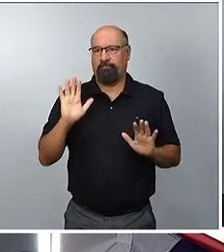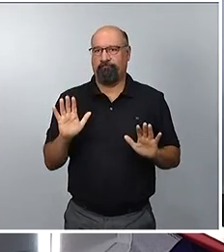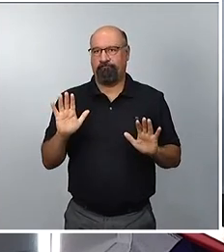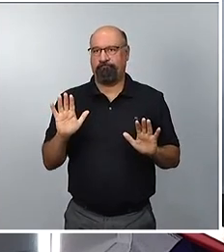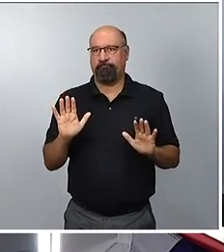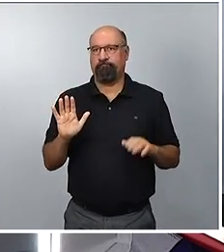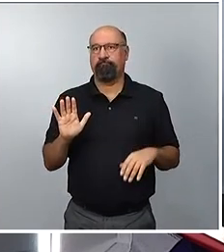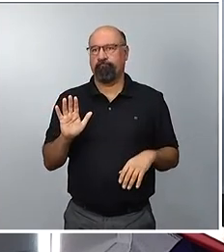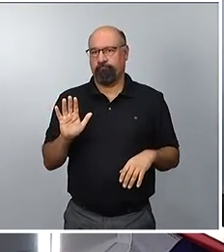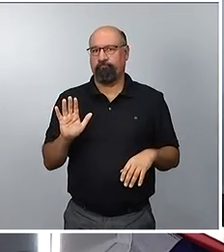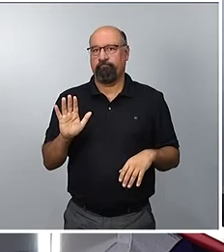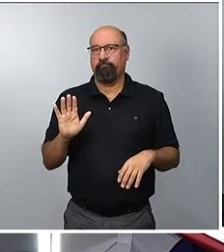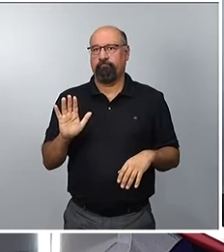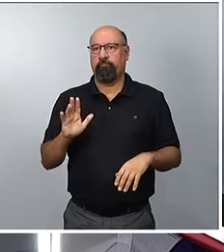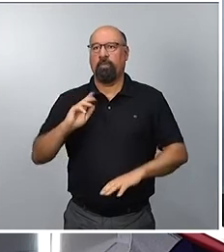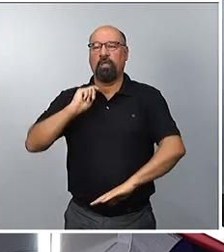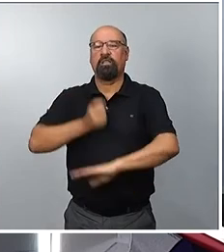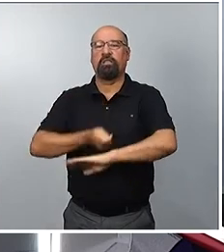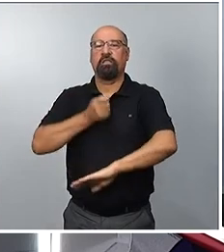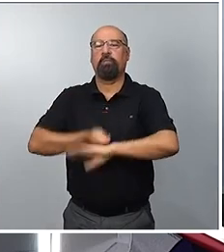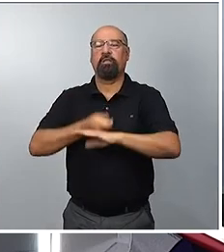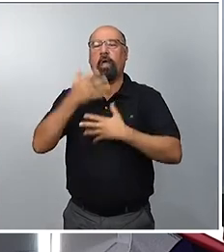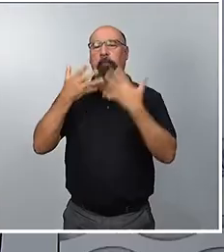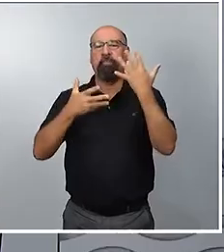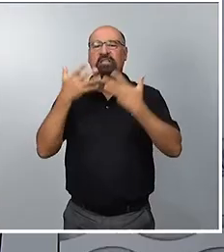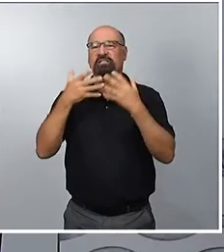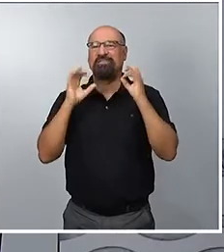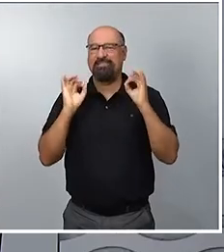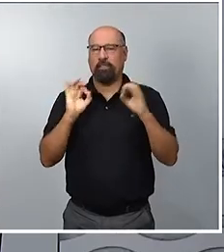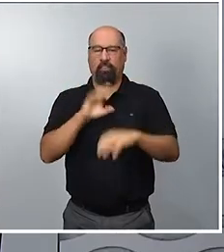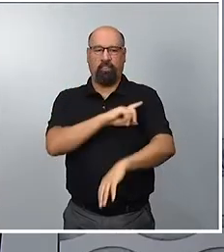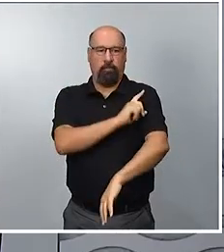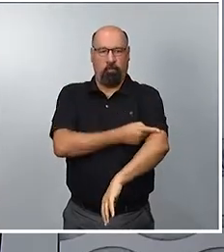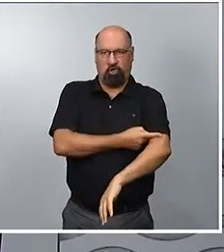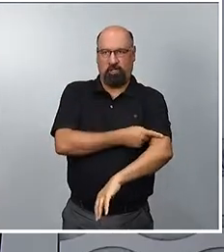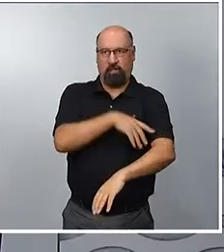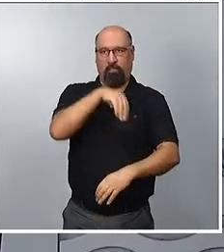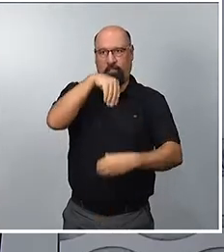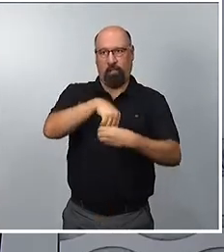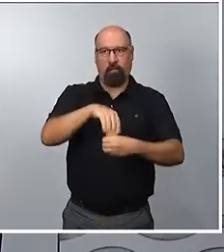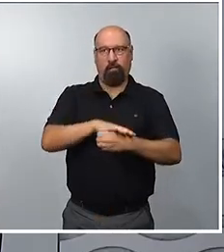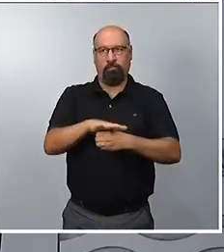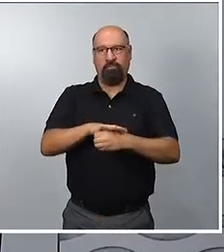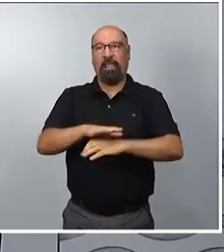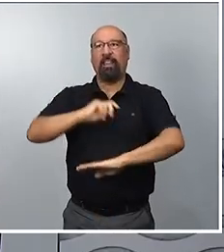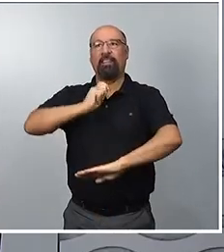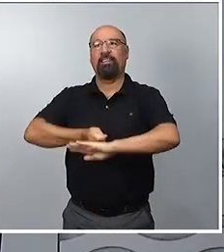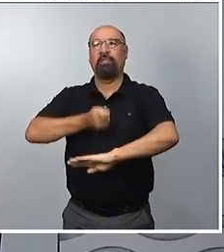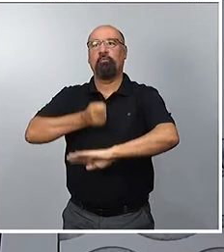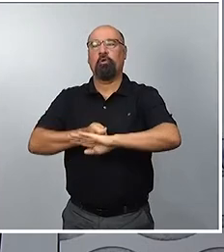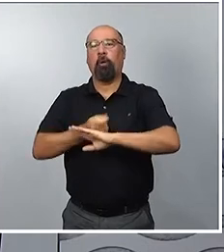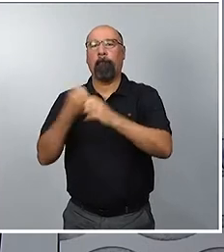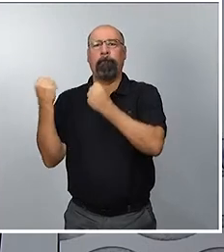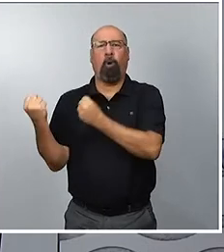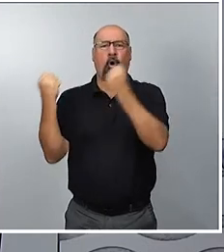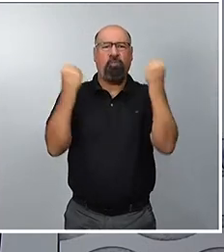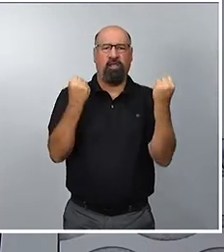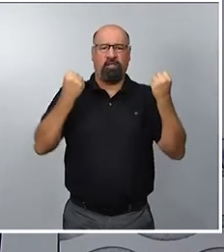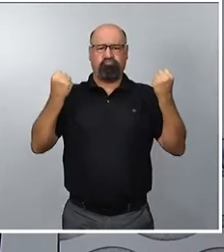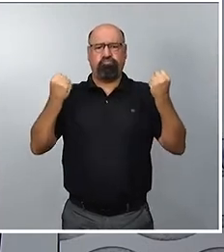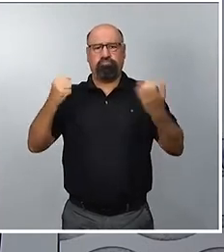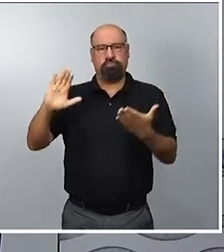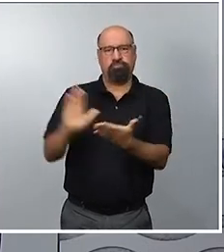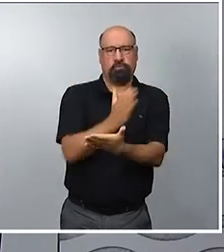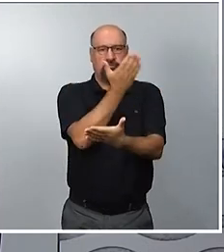Tribunal Administrativo del Deporte. Tribunal. Separación de Poderes. El